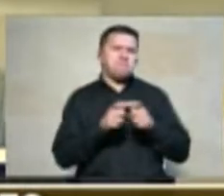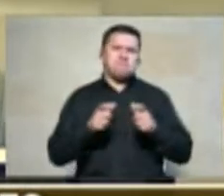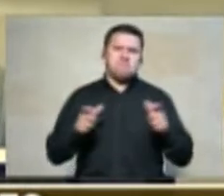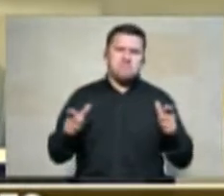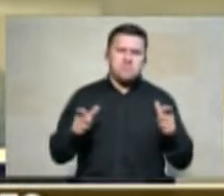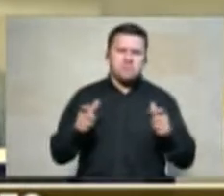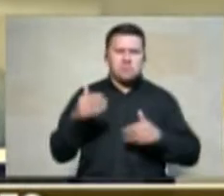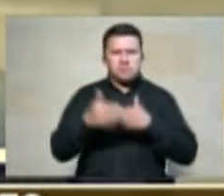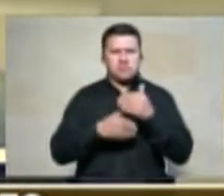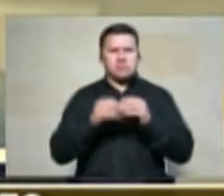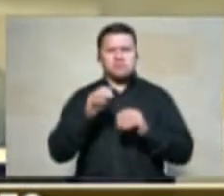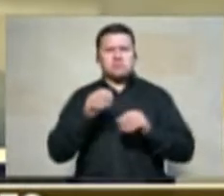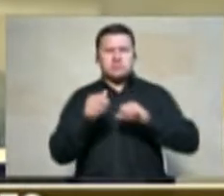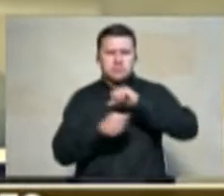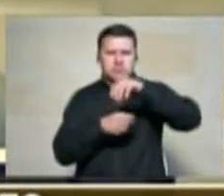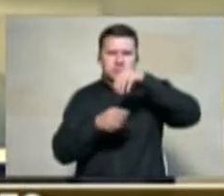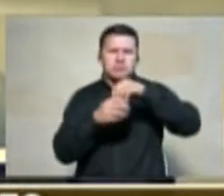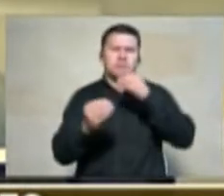país muchas gracias señor presidente